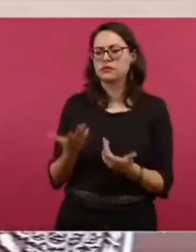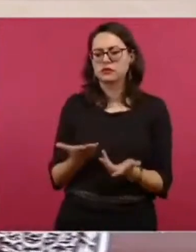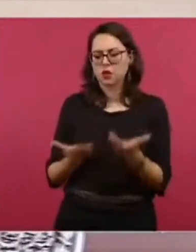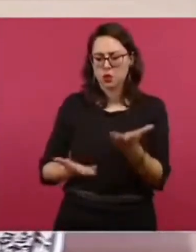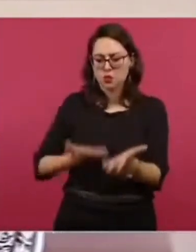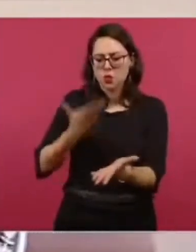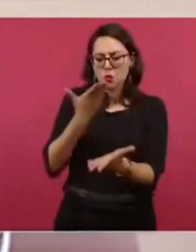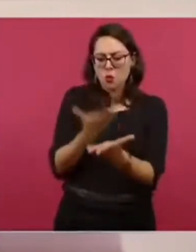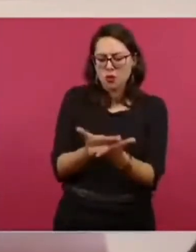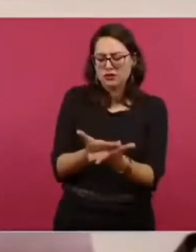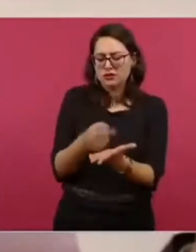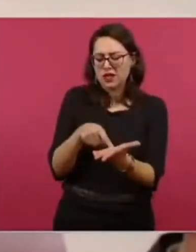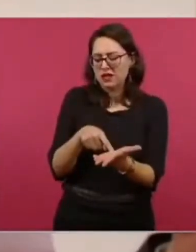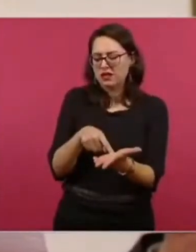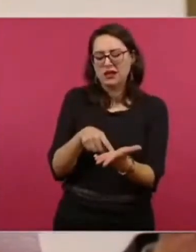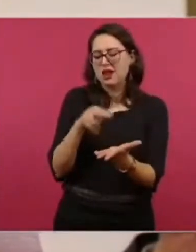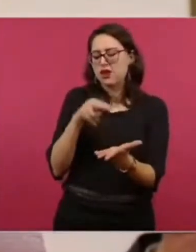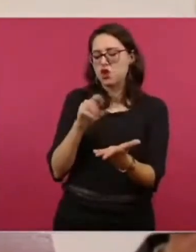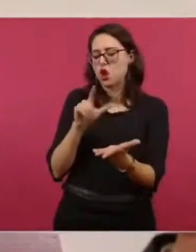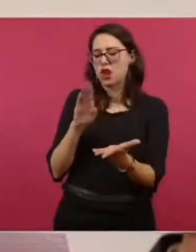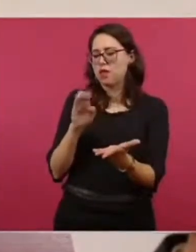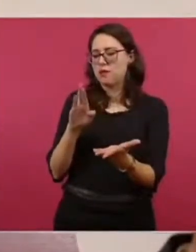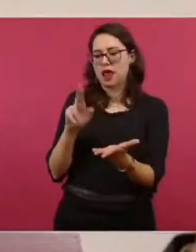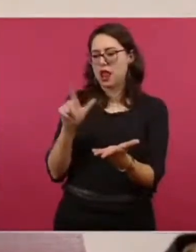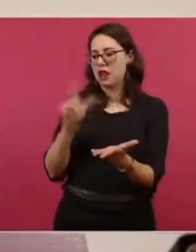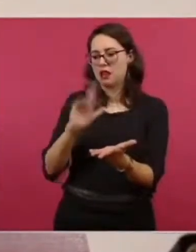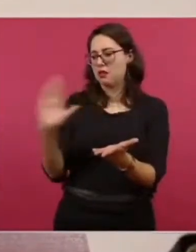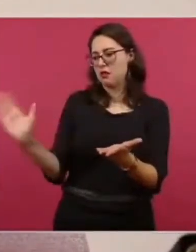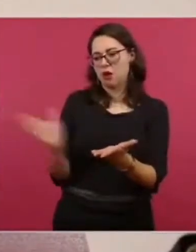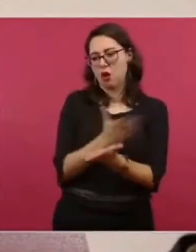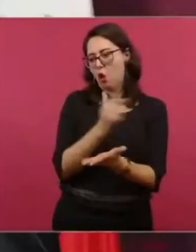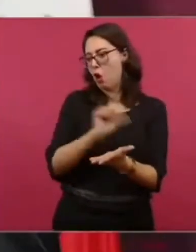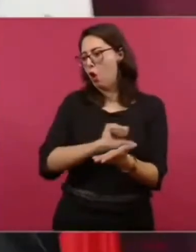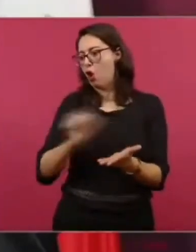a la política económica neoliberal.